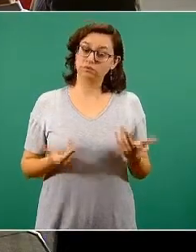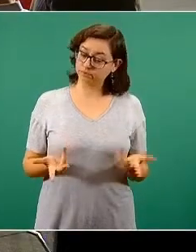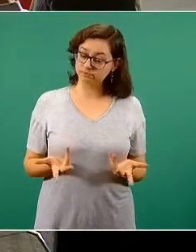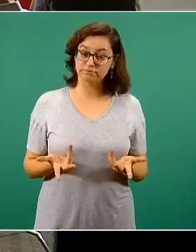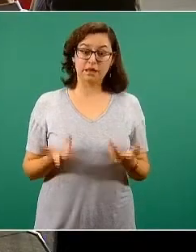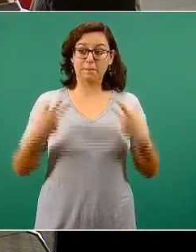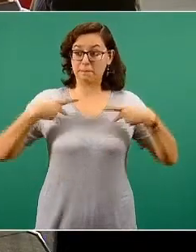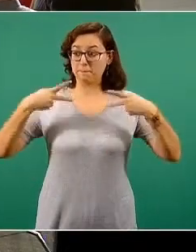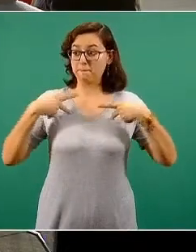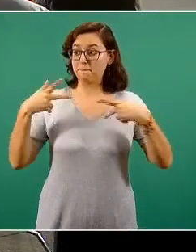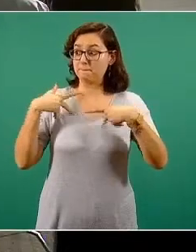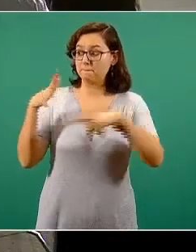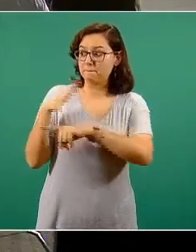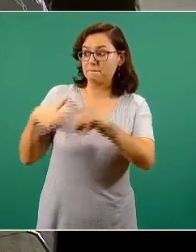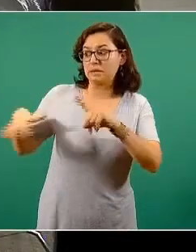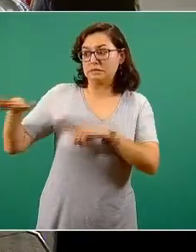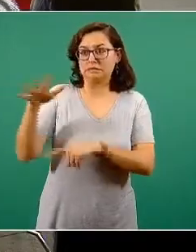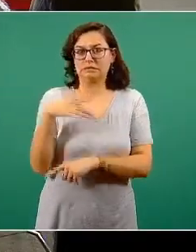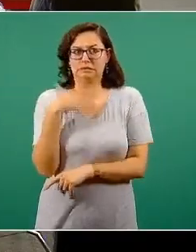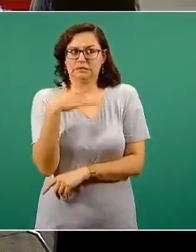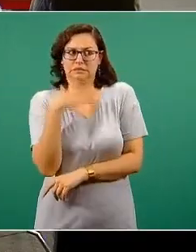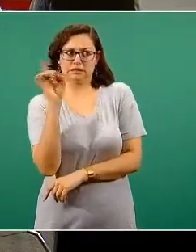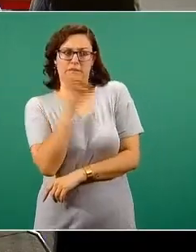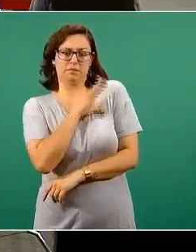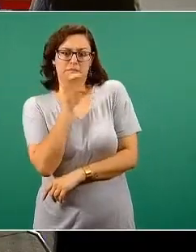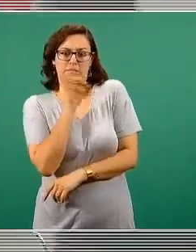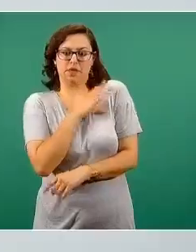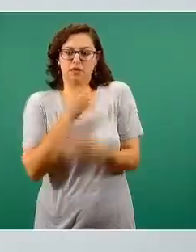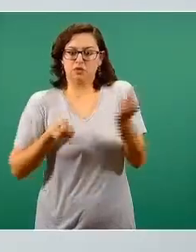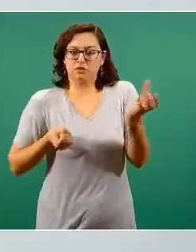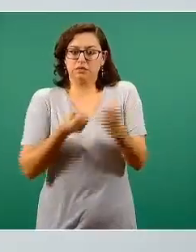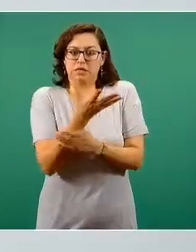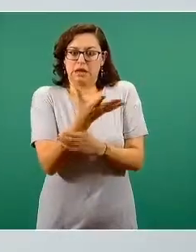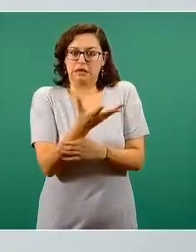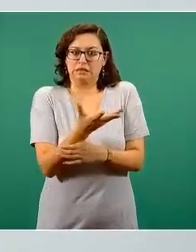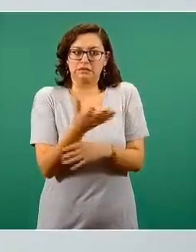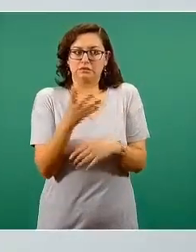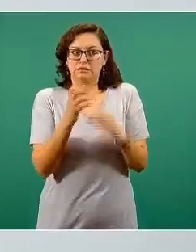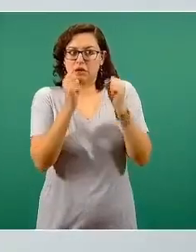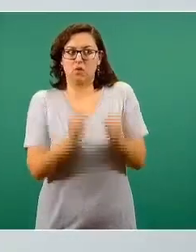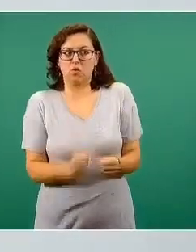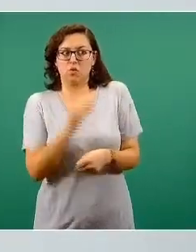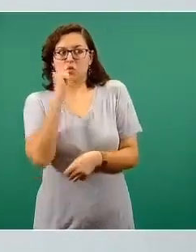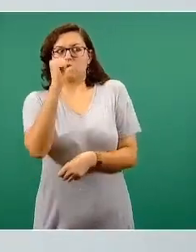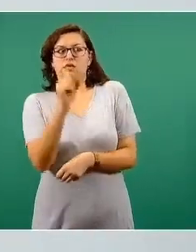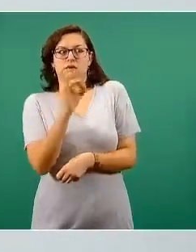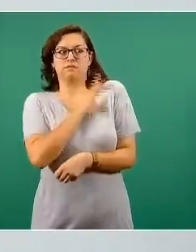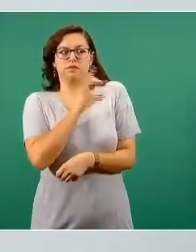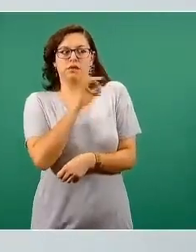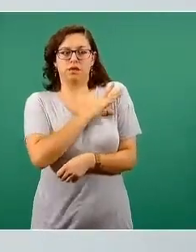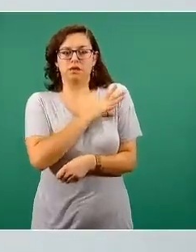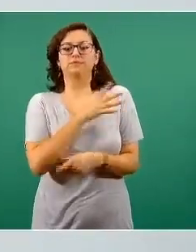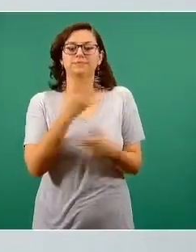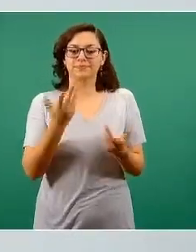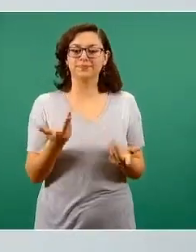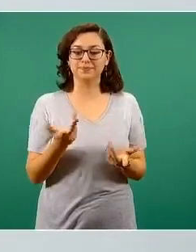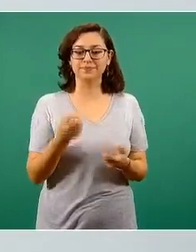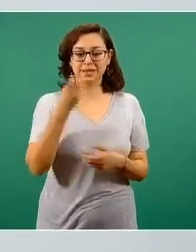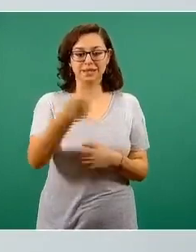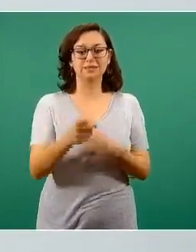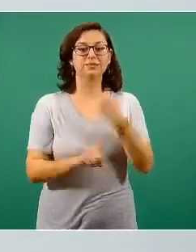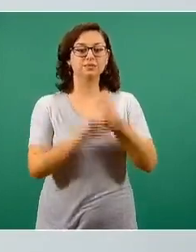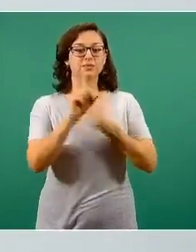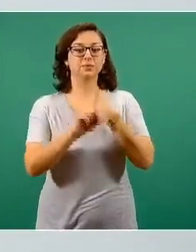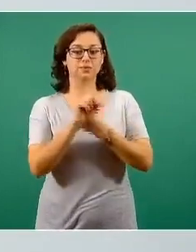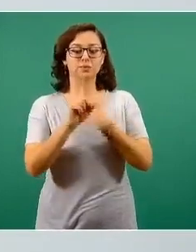riesgo que hay, de que las calles son inseguras. Pero con estos protocolos los riesgos se mitigan, ¿no? Esta percepción de riesgo